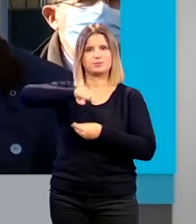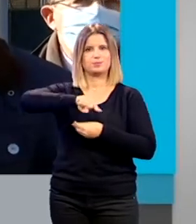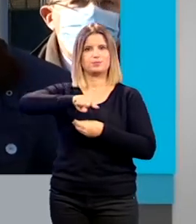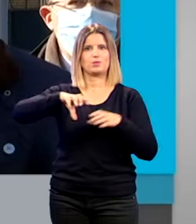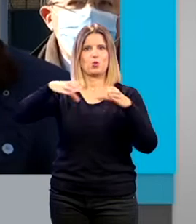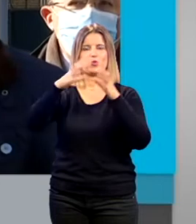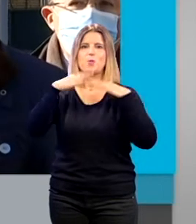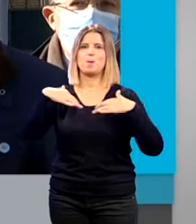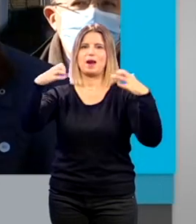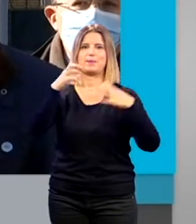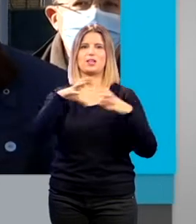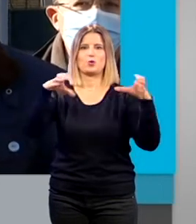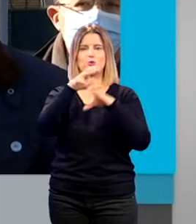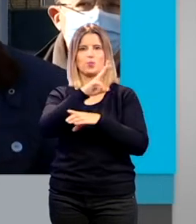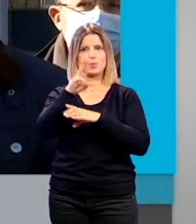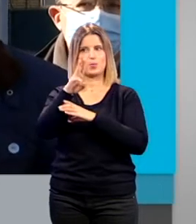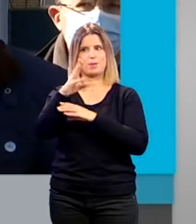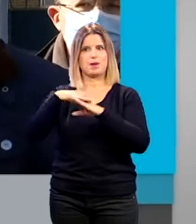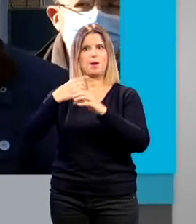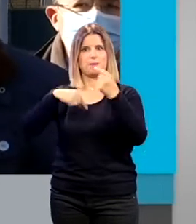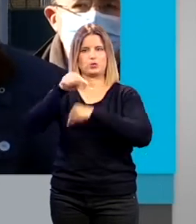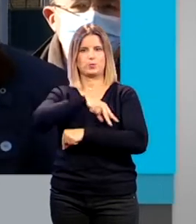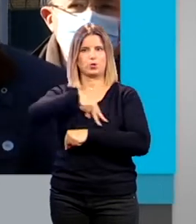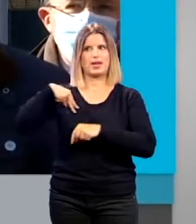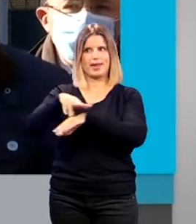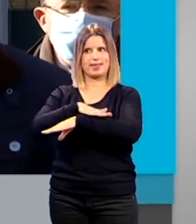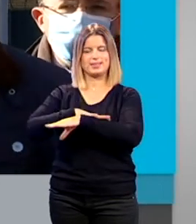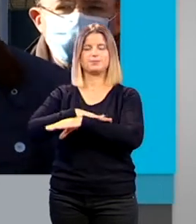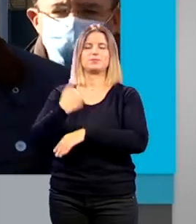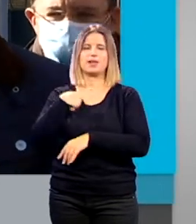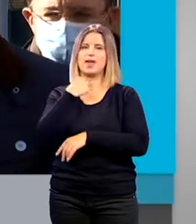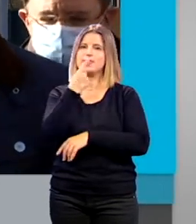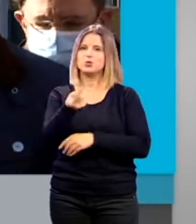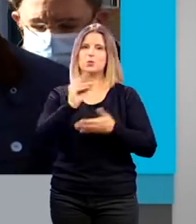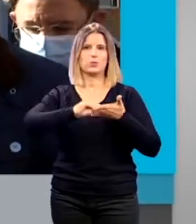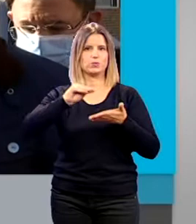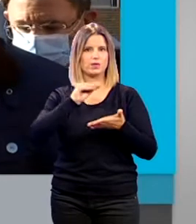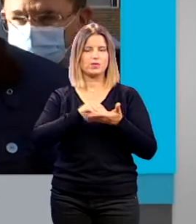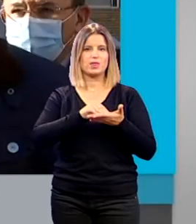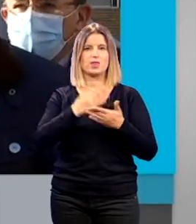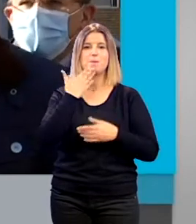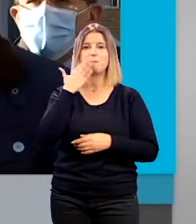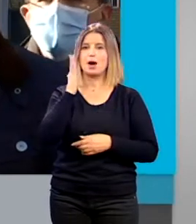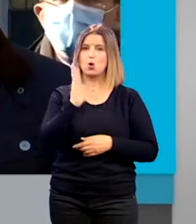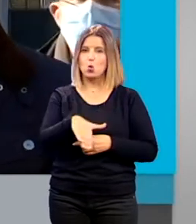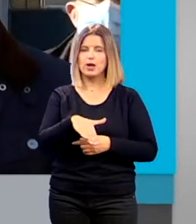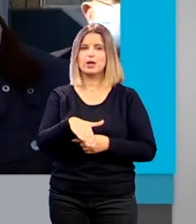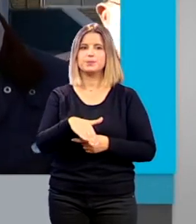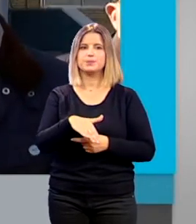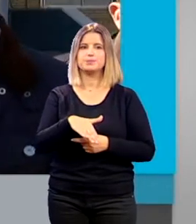parlamentario del Partido Popular los presupuestos generales del Estado como hemos dicho en alguna ocasión Paco Cuenca había